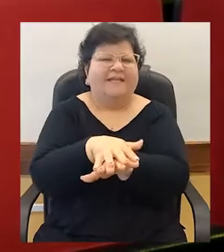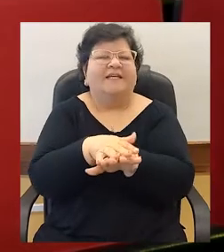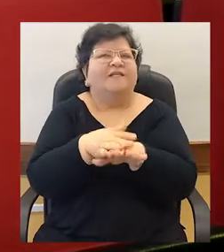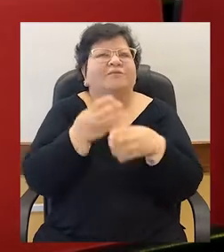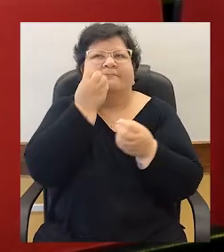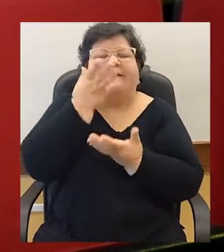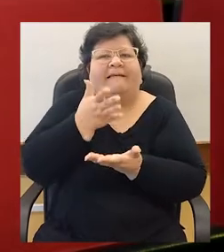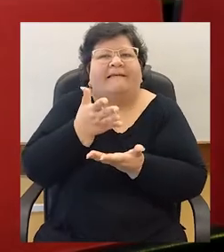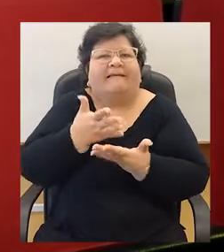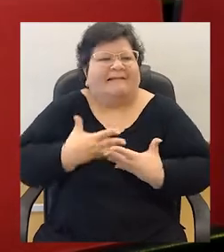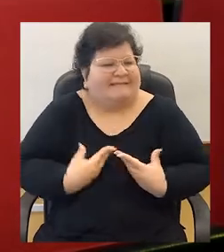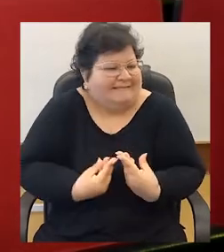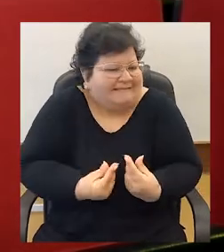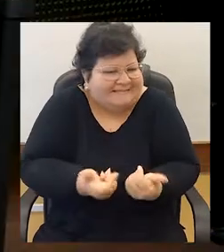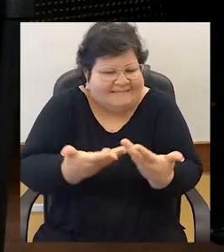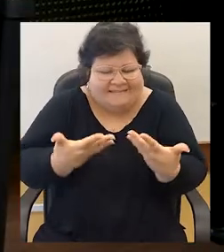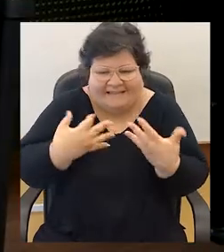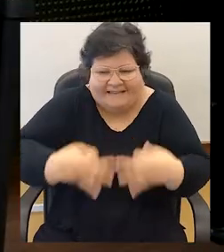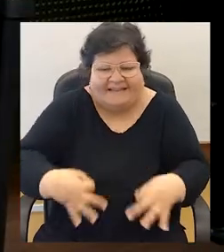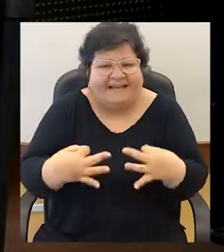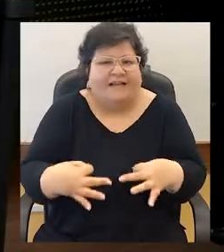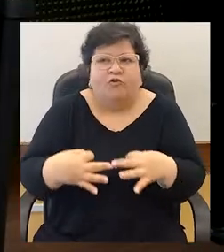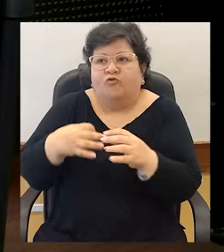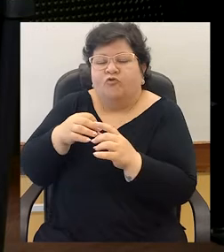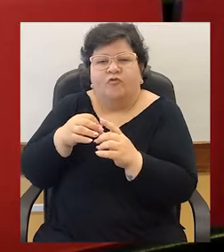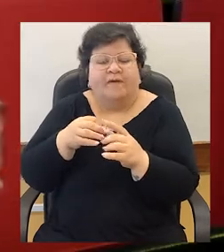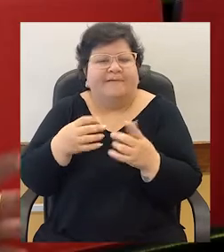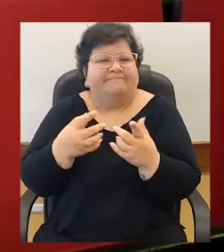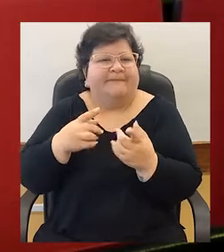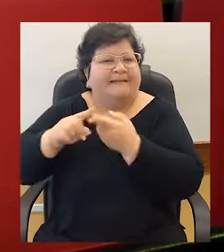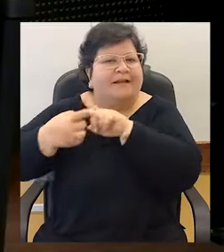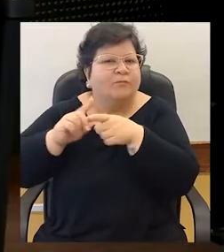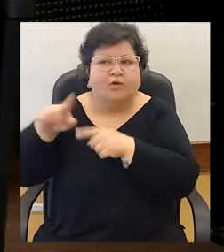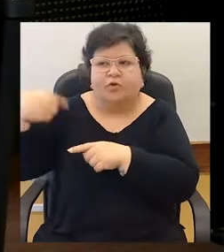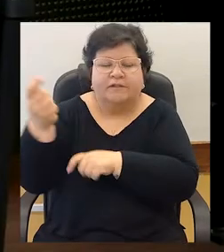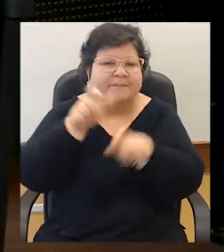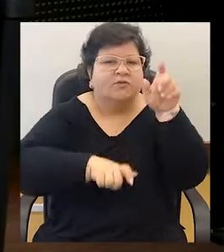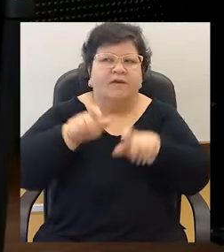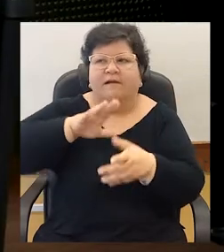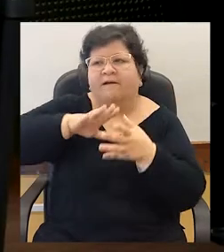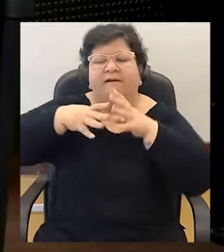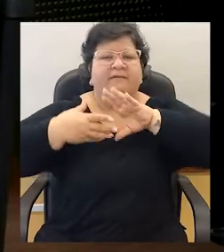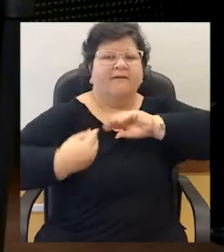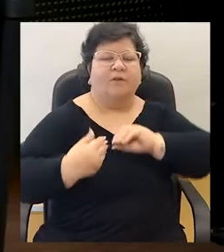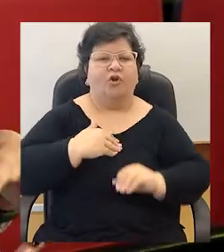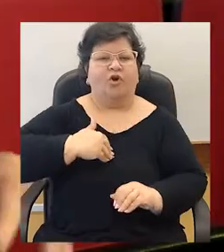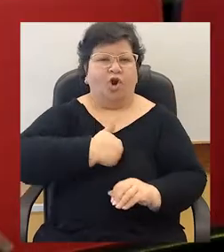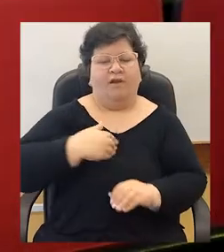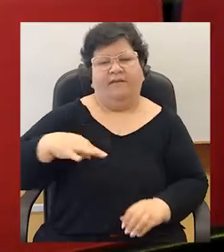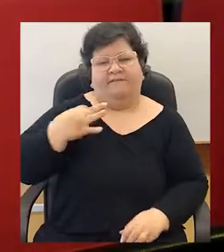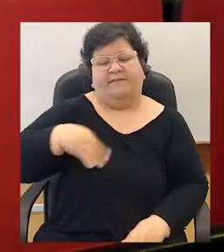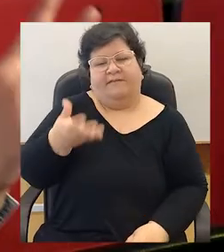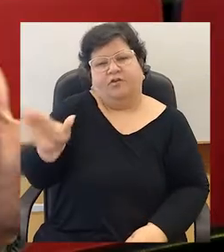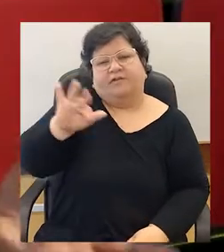social y psicológico que nos permite interactuar con otras personas, adecuarnos a nuestros roles en nuestra vida cotidiana. Tiene